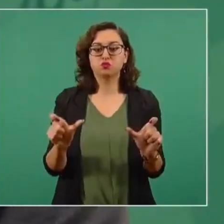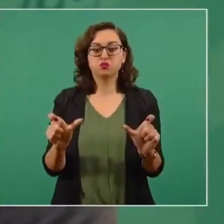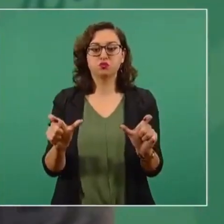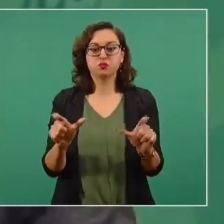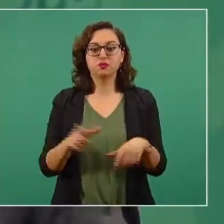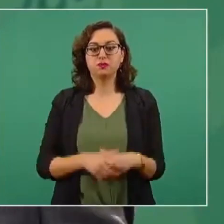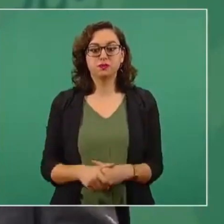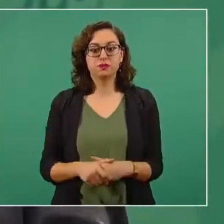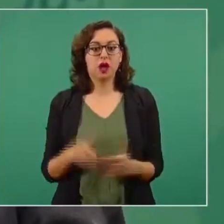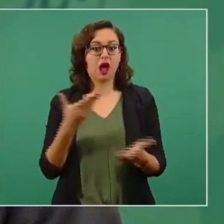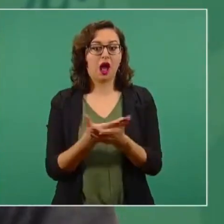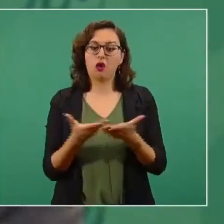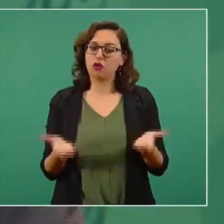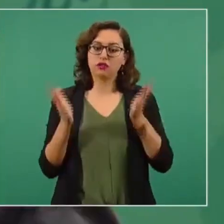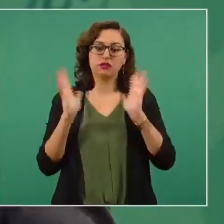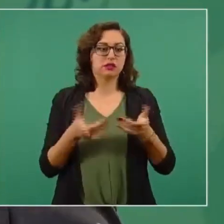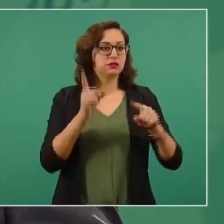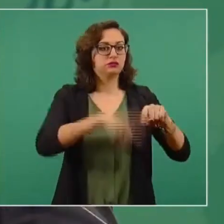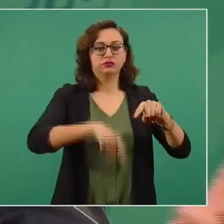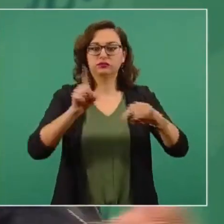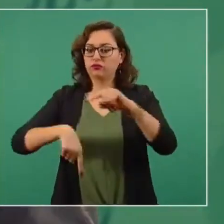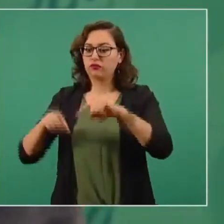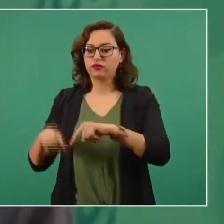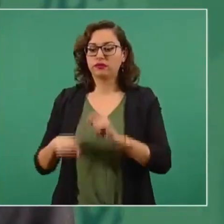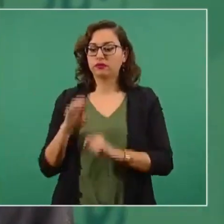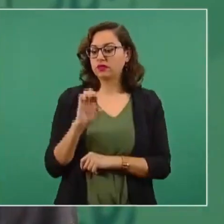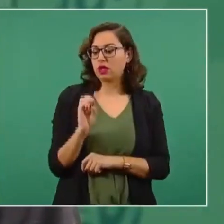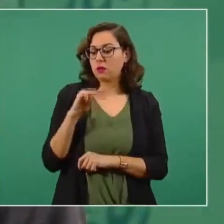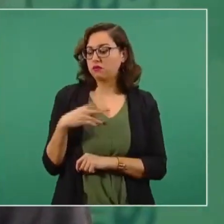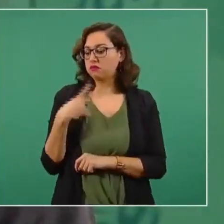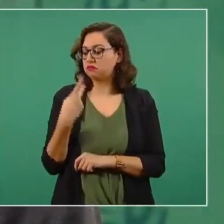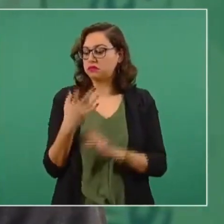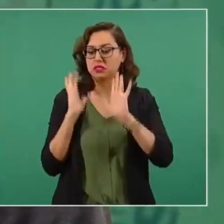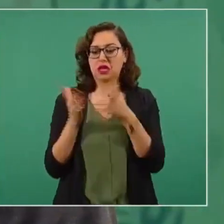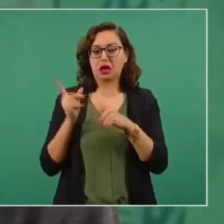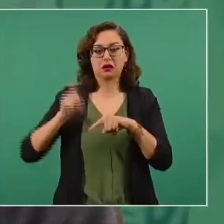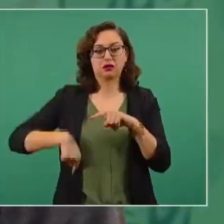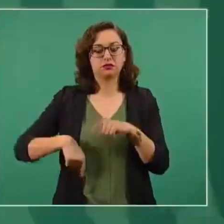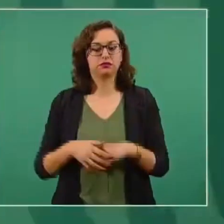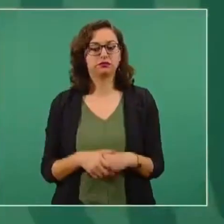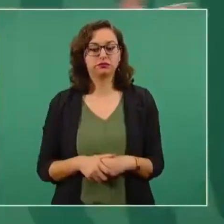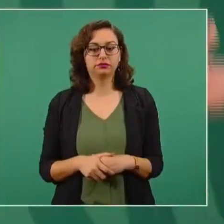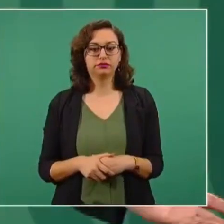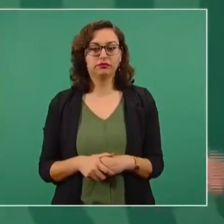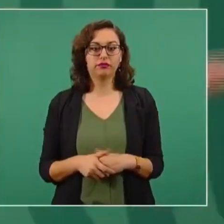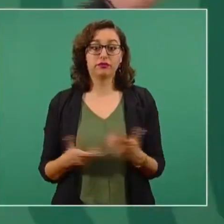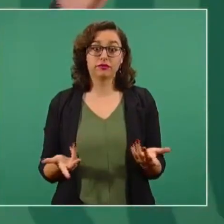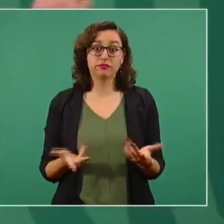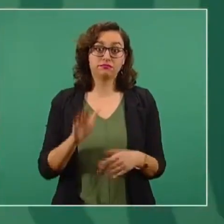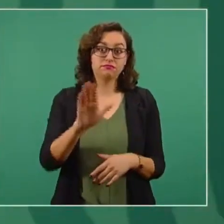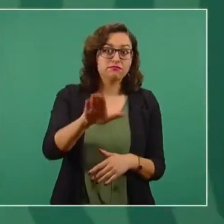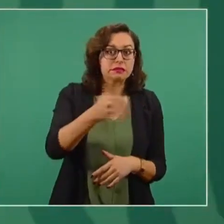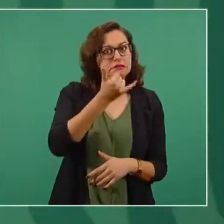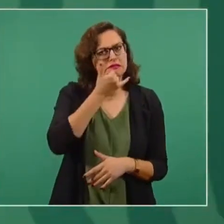Ya nadie tiene guardia, ya no hay Estado Mayor presidencial, pues se les quitó la